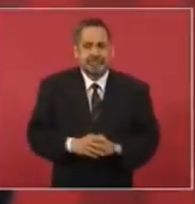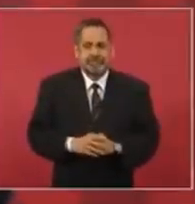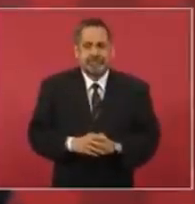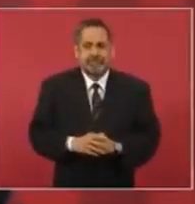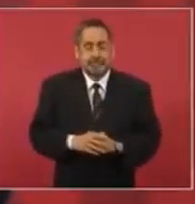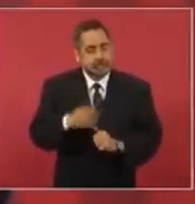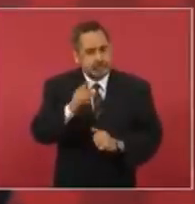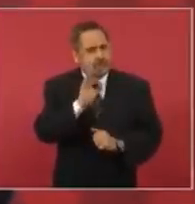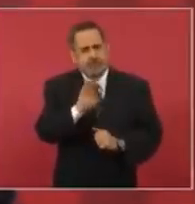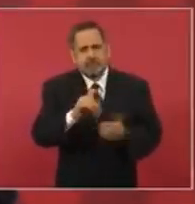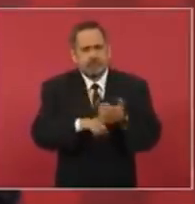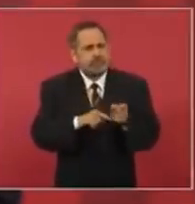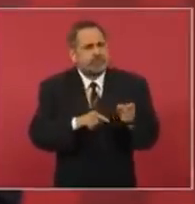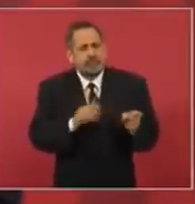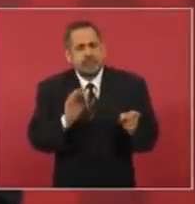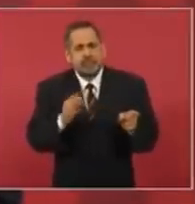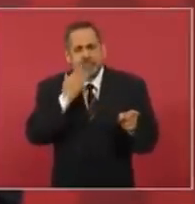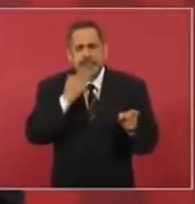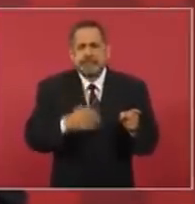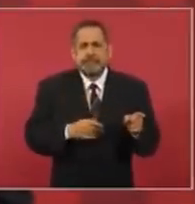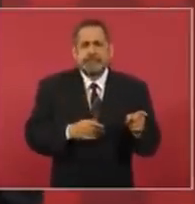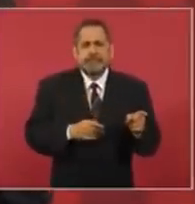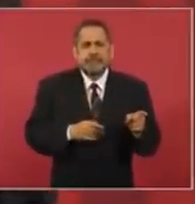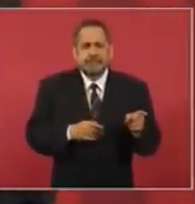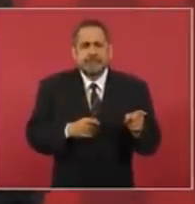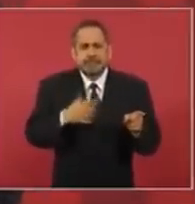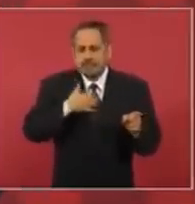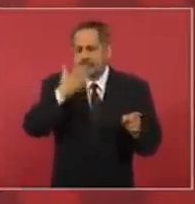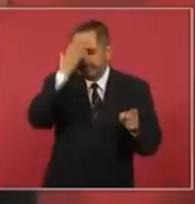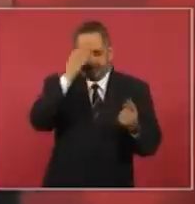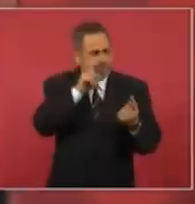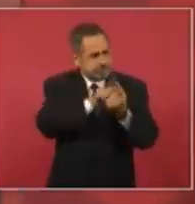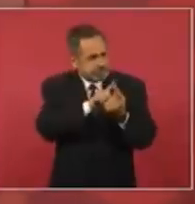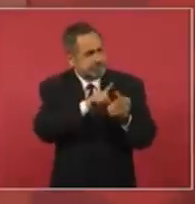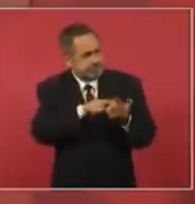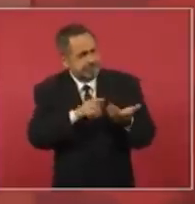Pero era una gente que conocí,